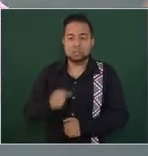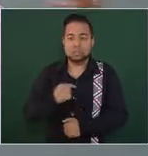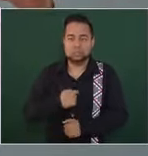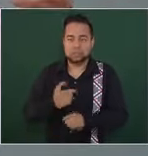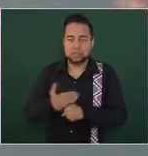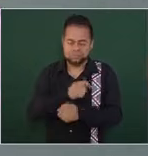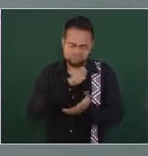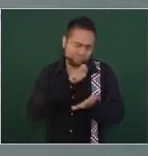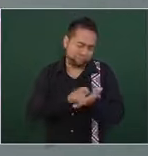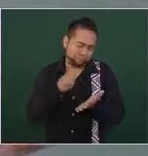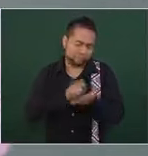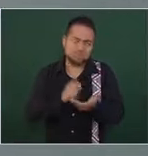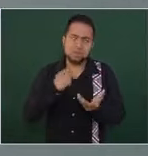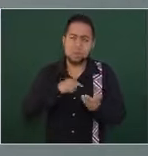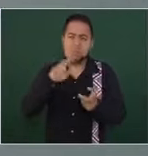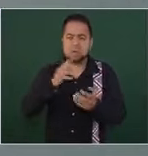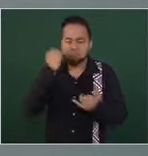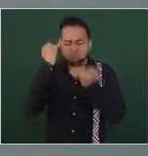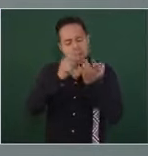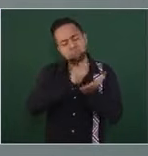escrito y había imaginado